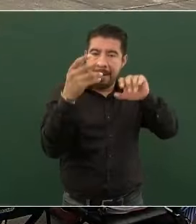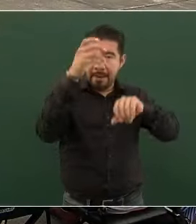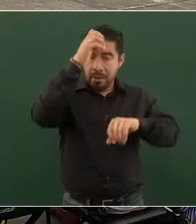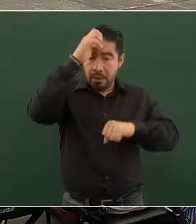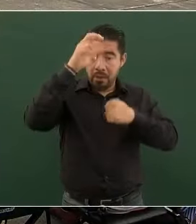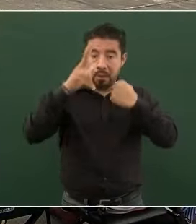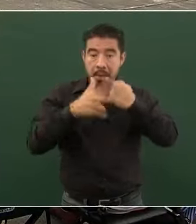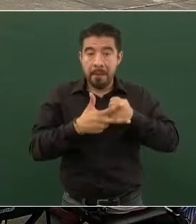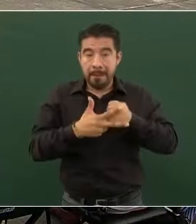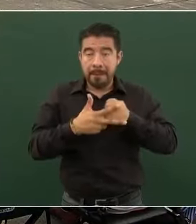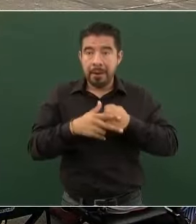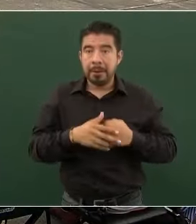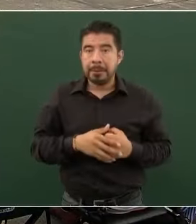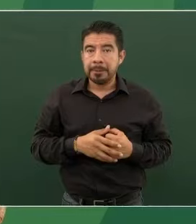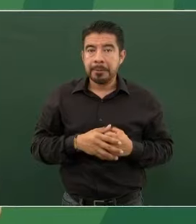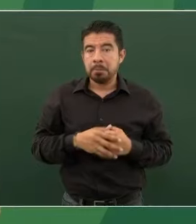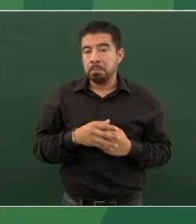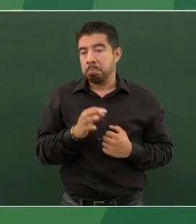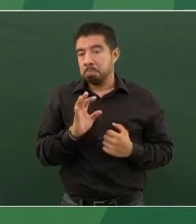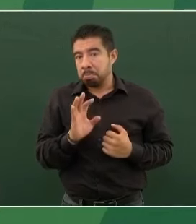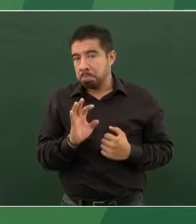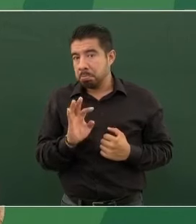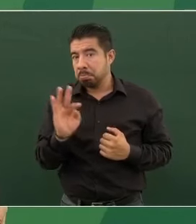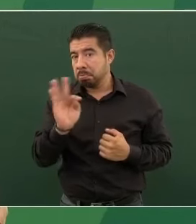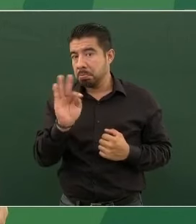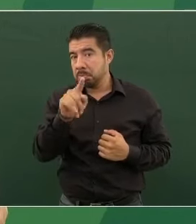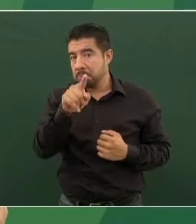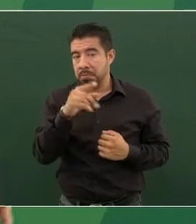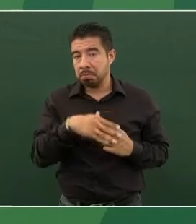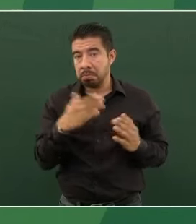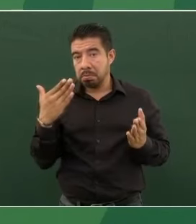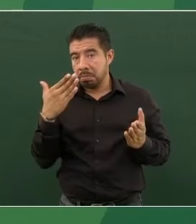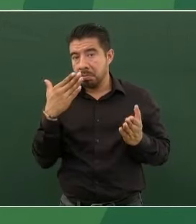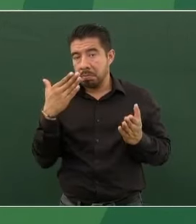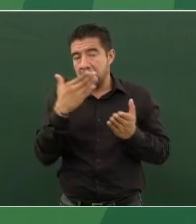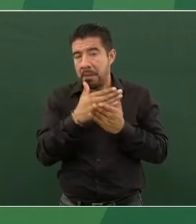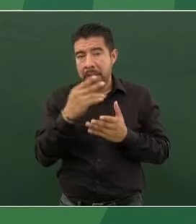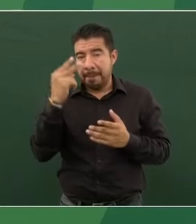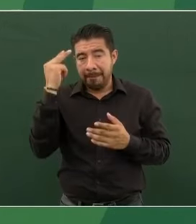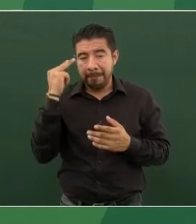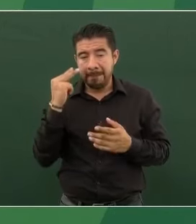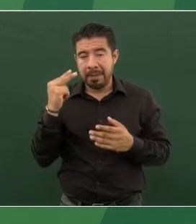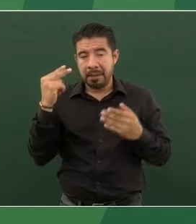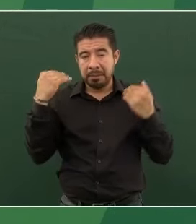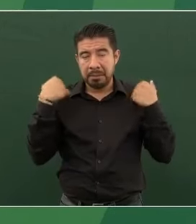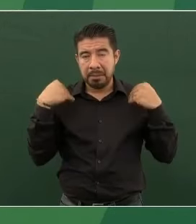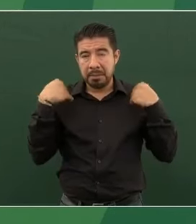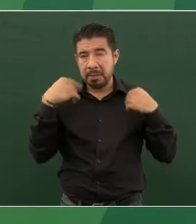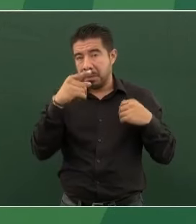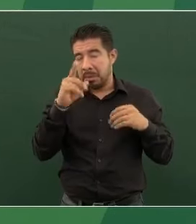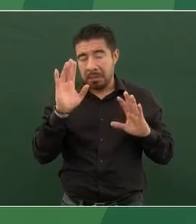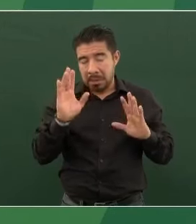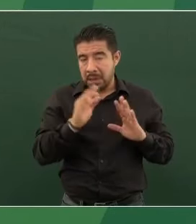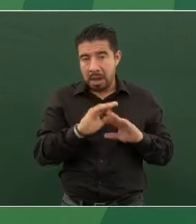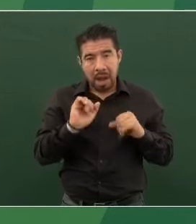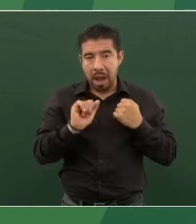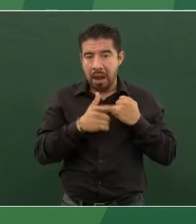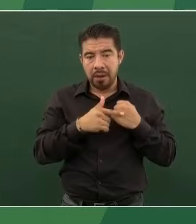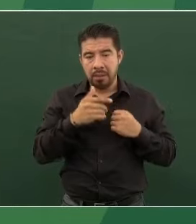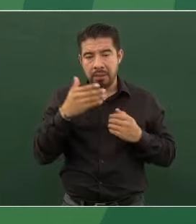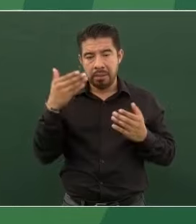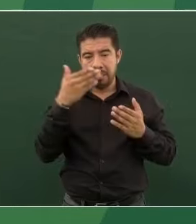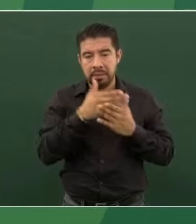Si en alguna ocasión logran ir por allá, yo no viajo mucho, no conozco mucho,